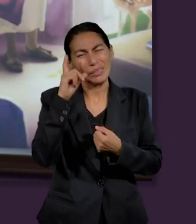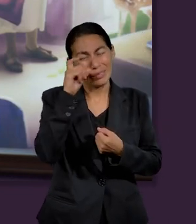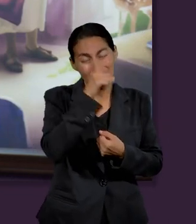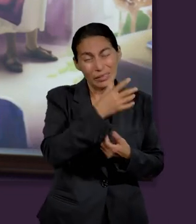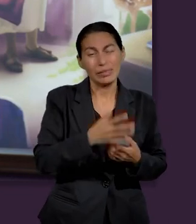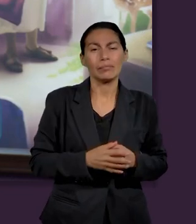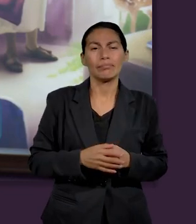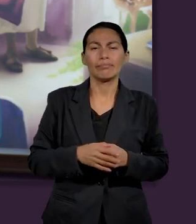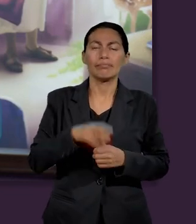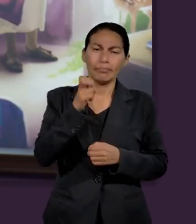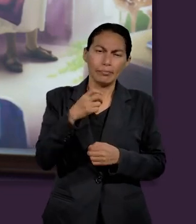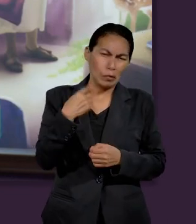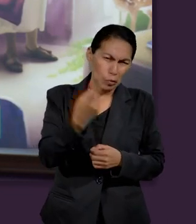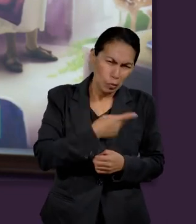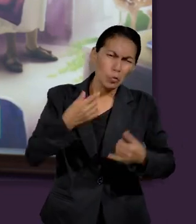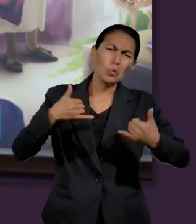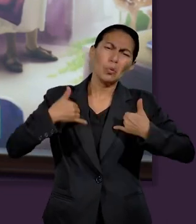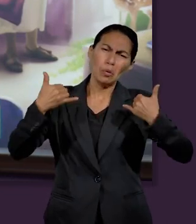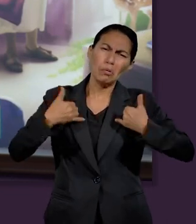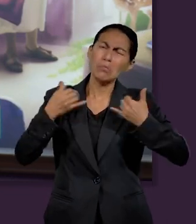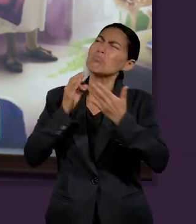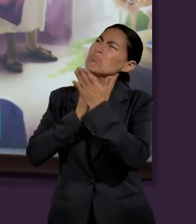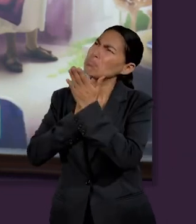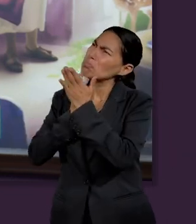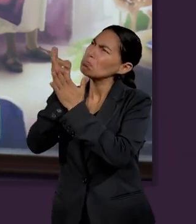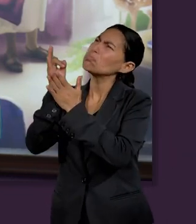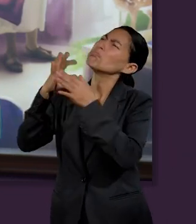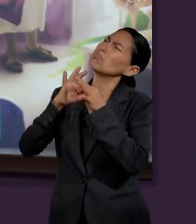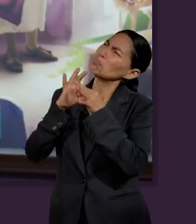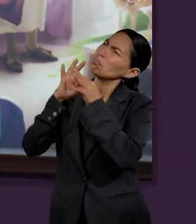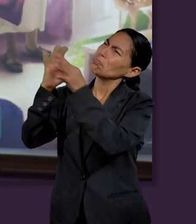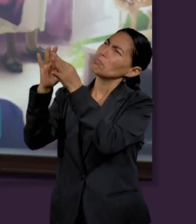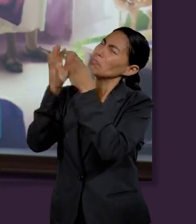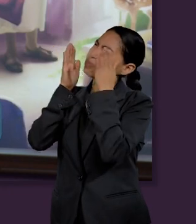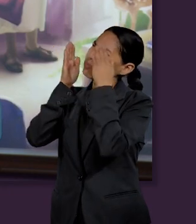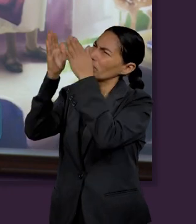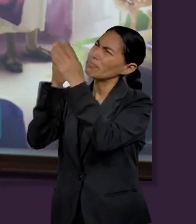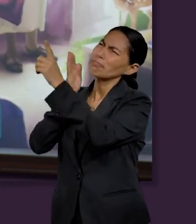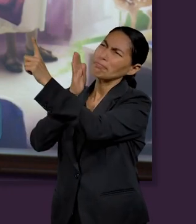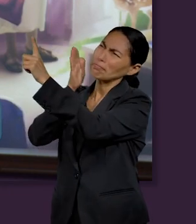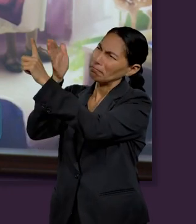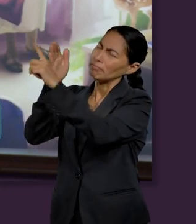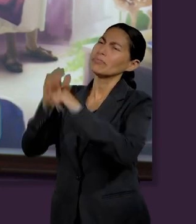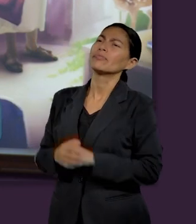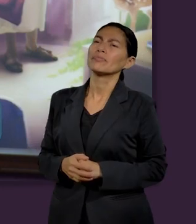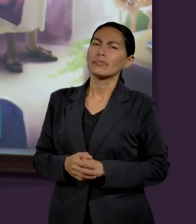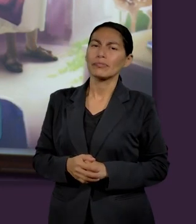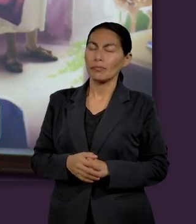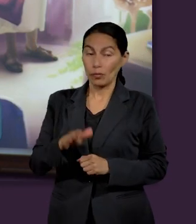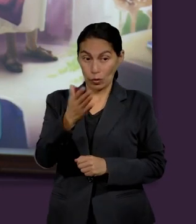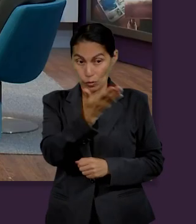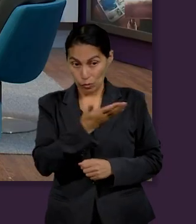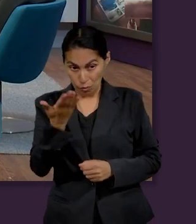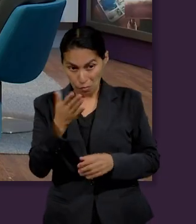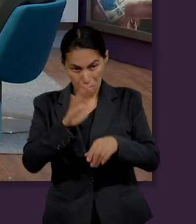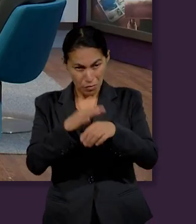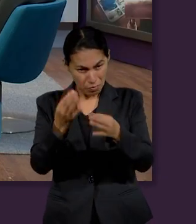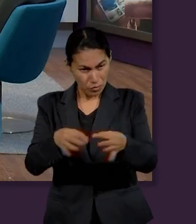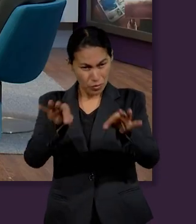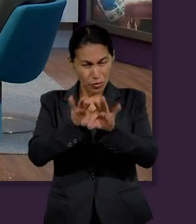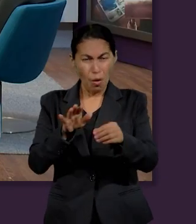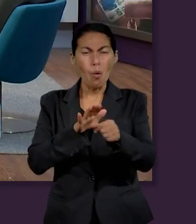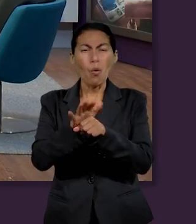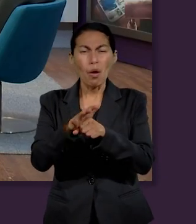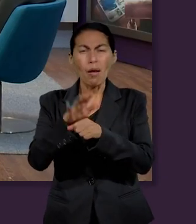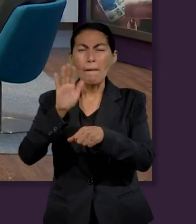les trajo consecuencias terribles así que pues como jóvenes no tardarnos y siempre tener la mirada enfocada en Jesús Todo es cuestión